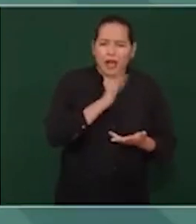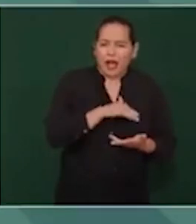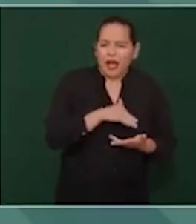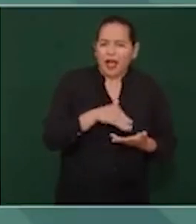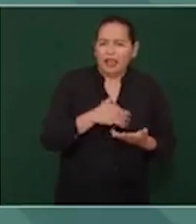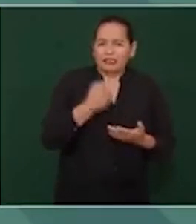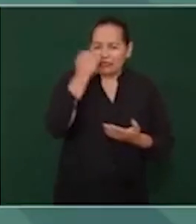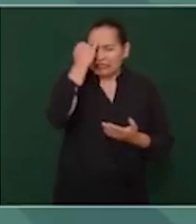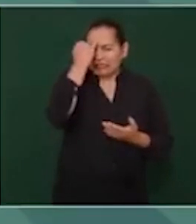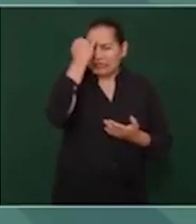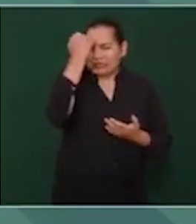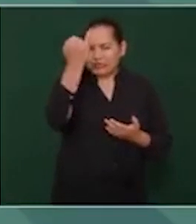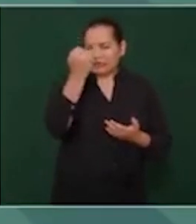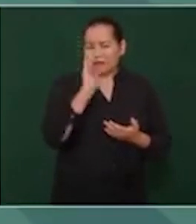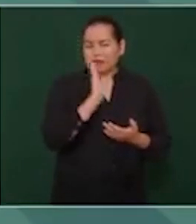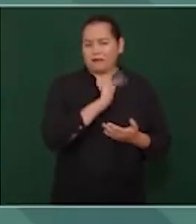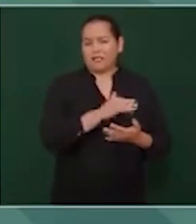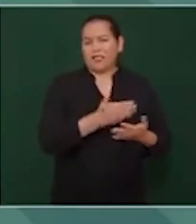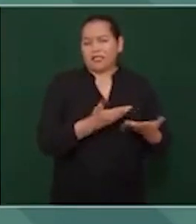política.